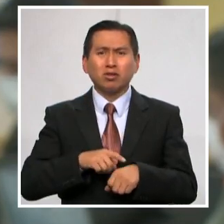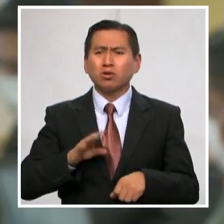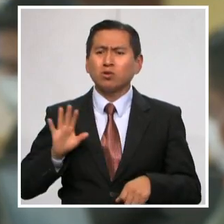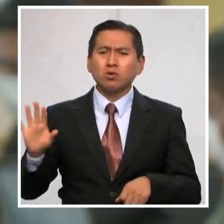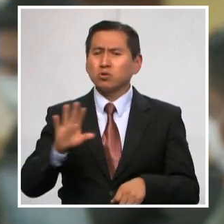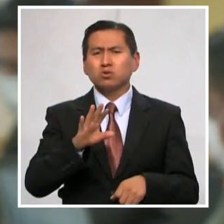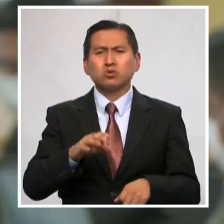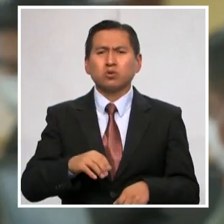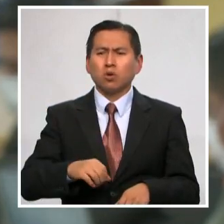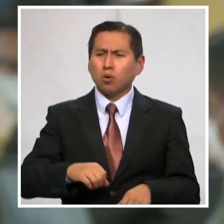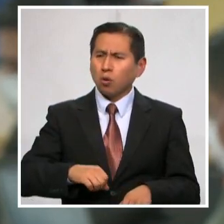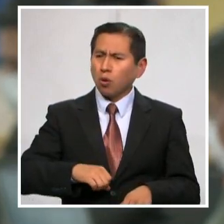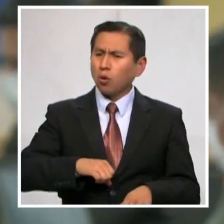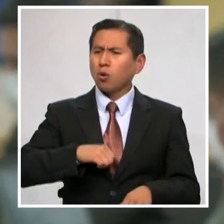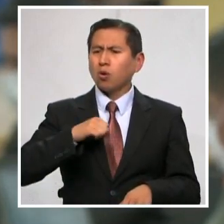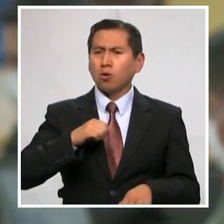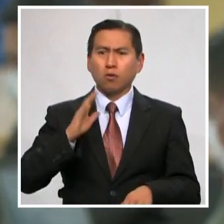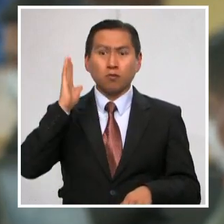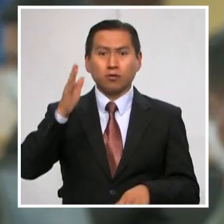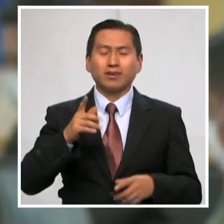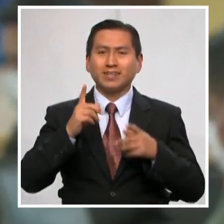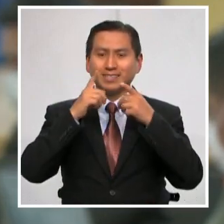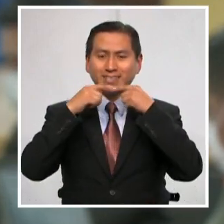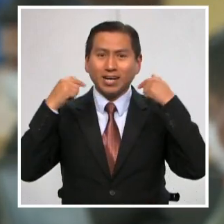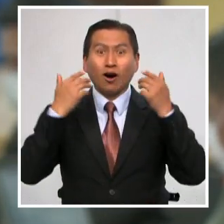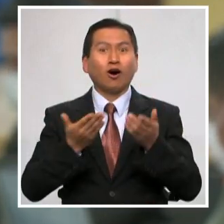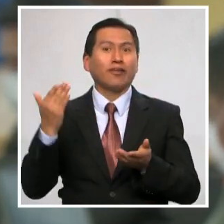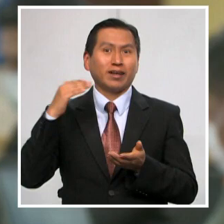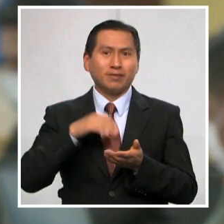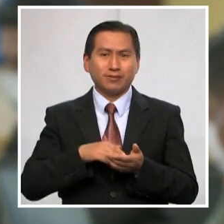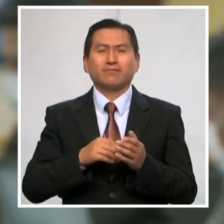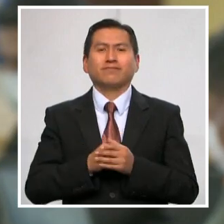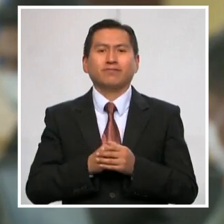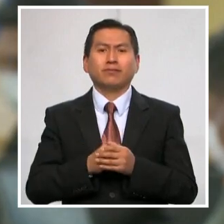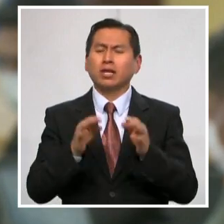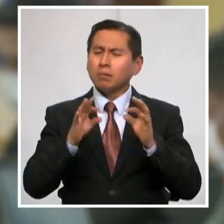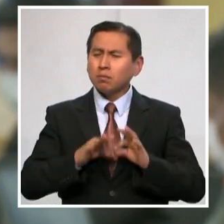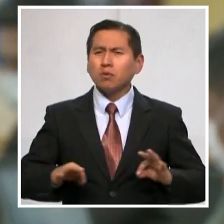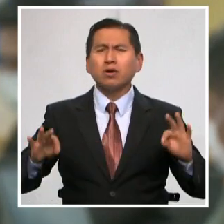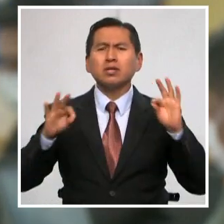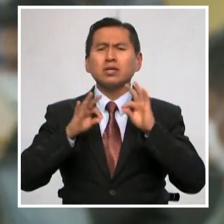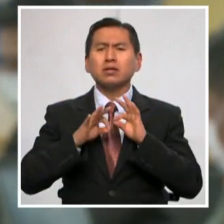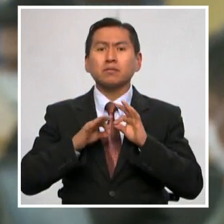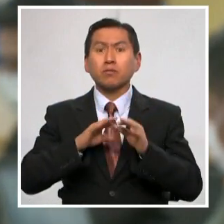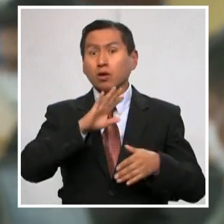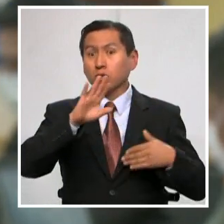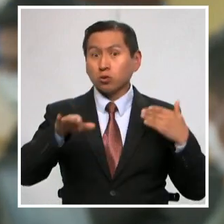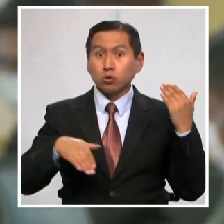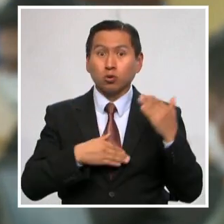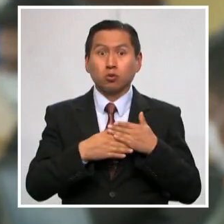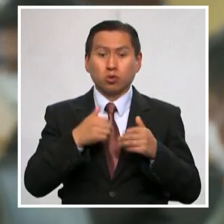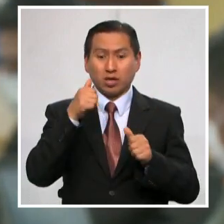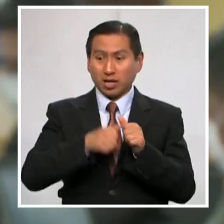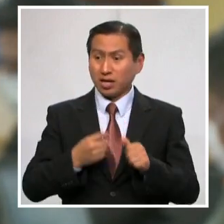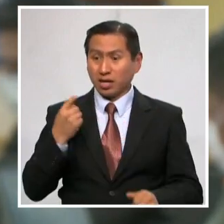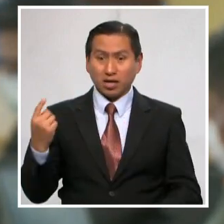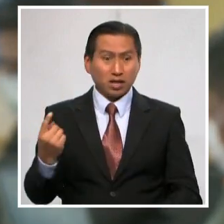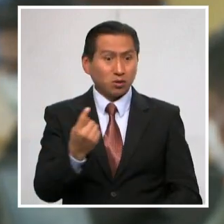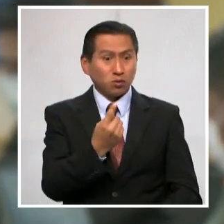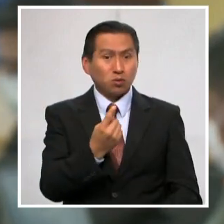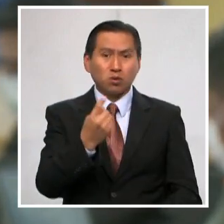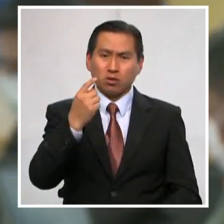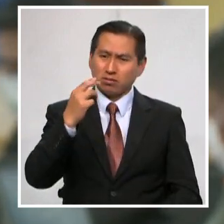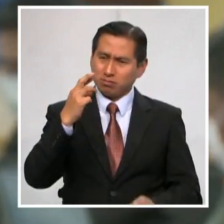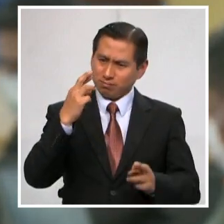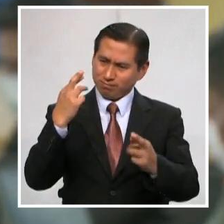y nos devolverán la sonrisa. La clave está en que todos y cada uno de nosotros cumplamos con